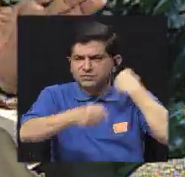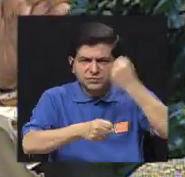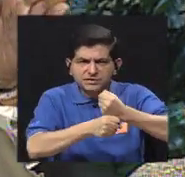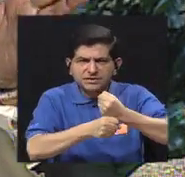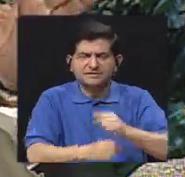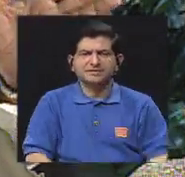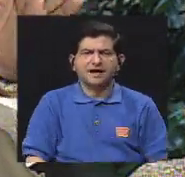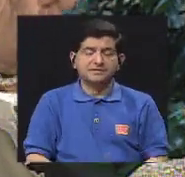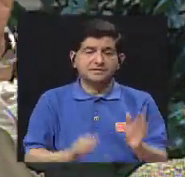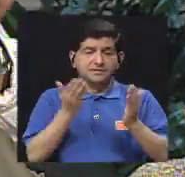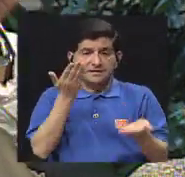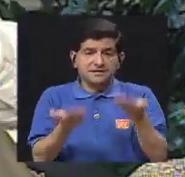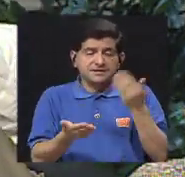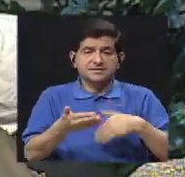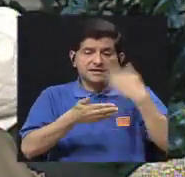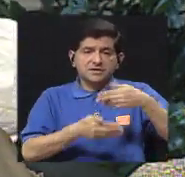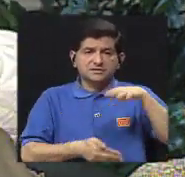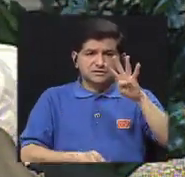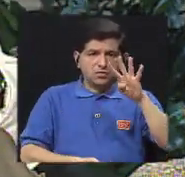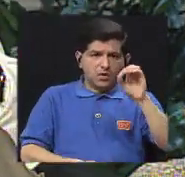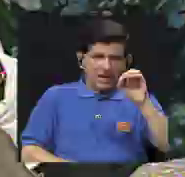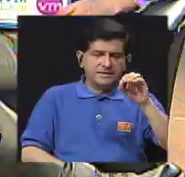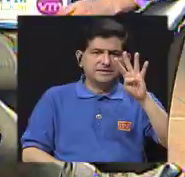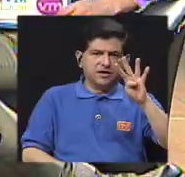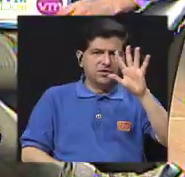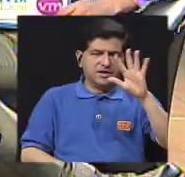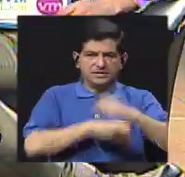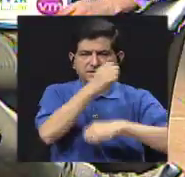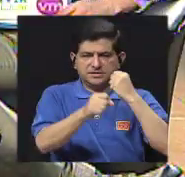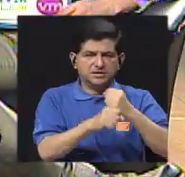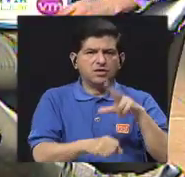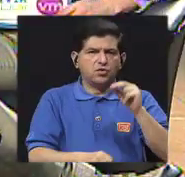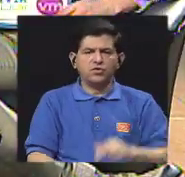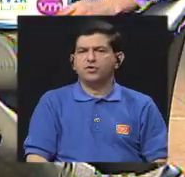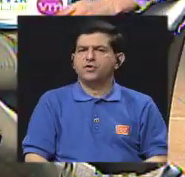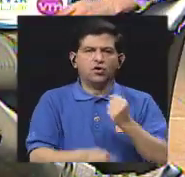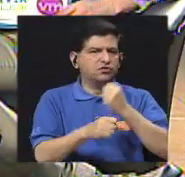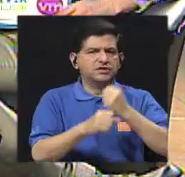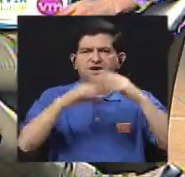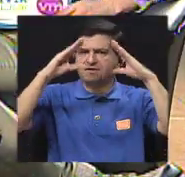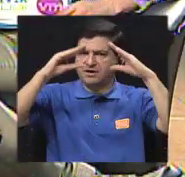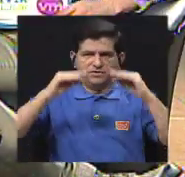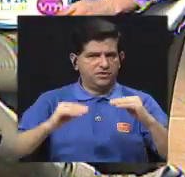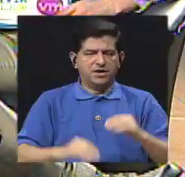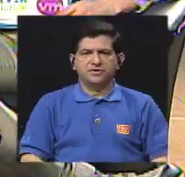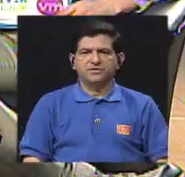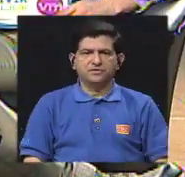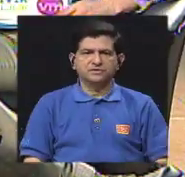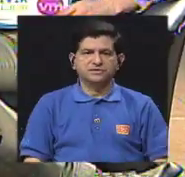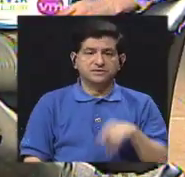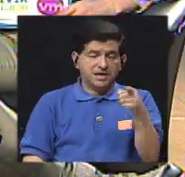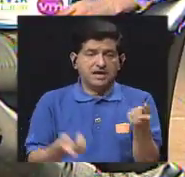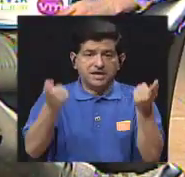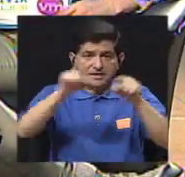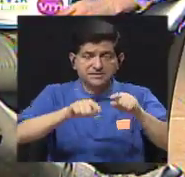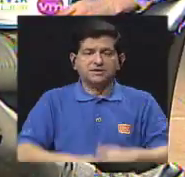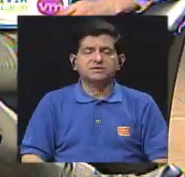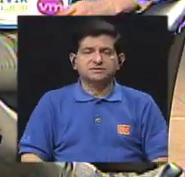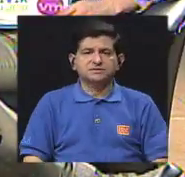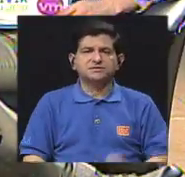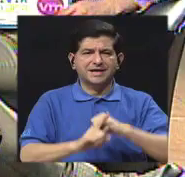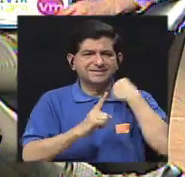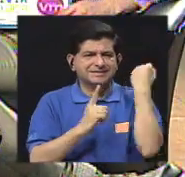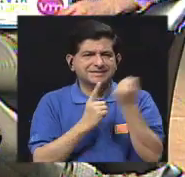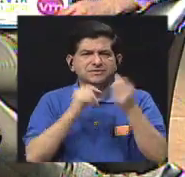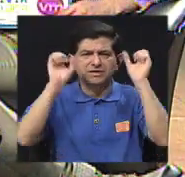edad, por ejemplo, después de los 40, 45, recomienda no hacer turnos de noches, la turnicidad y la nocturnidad